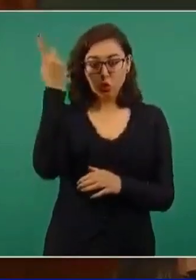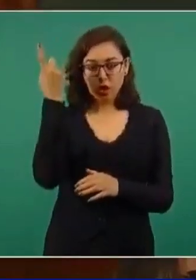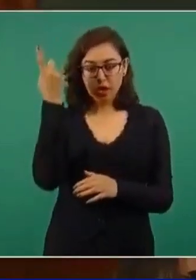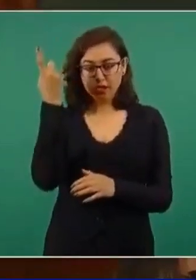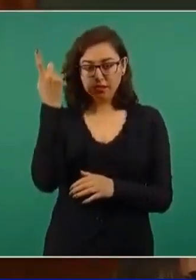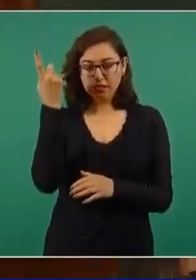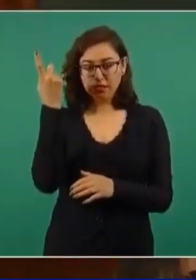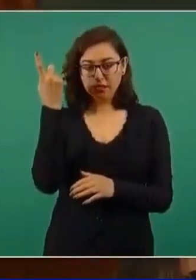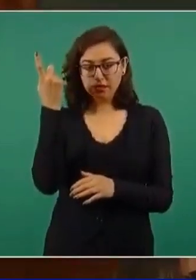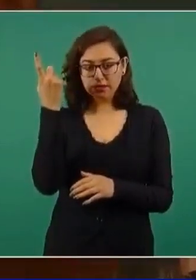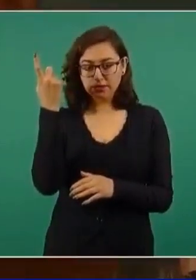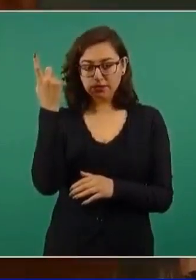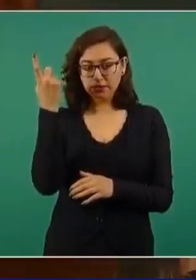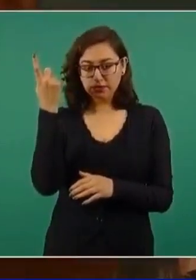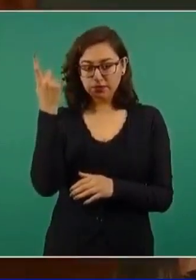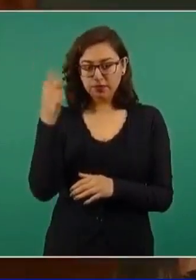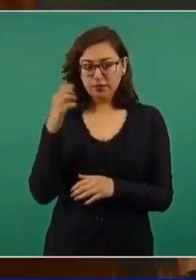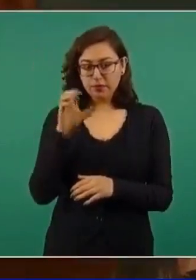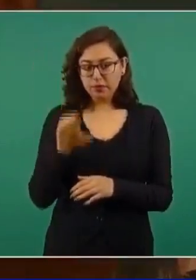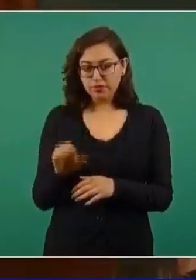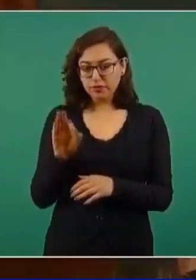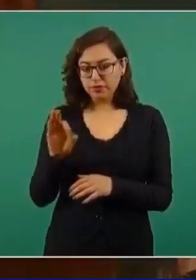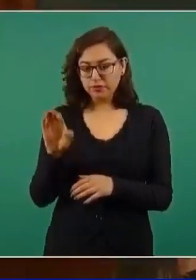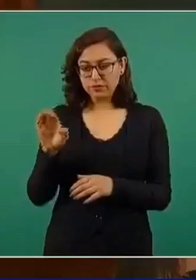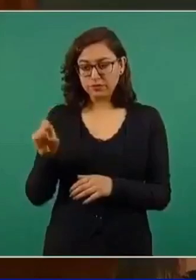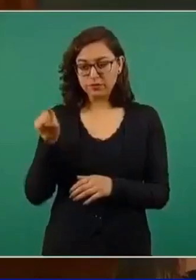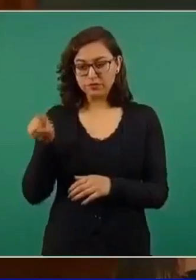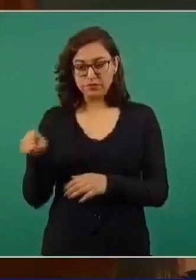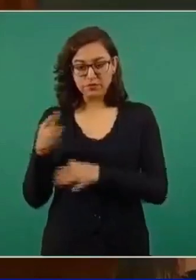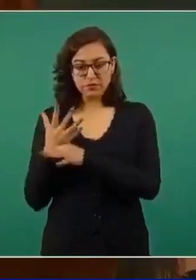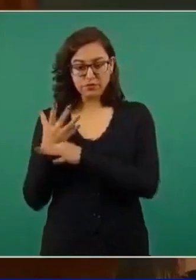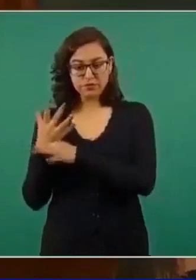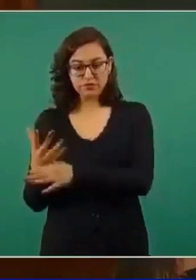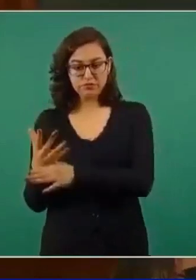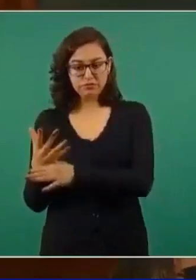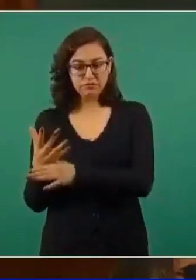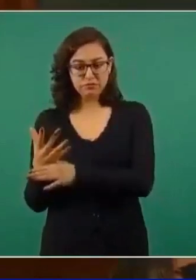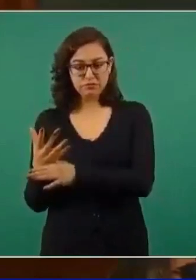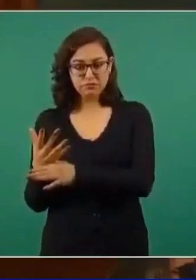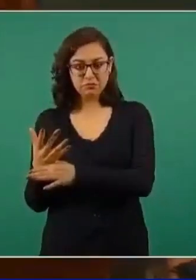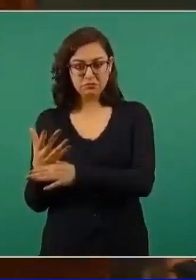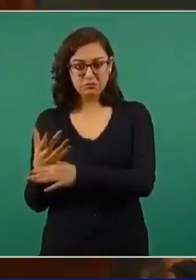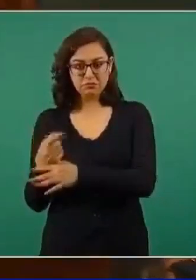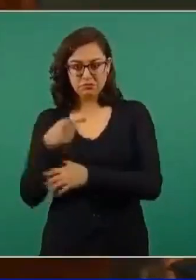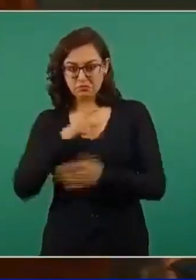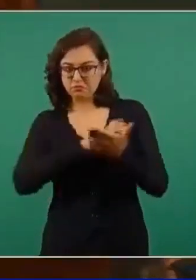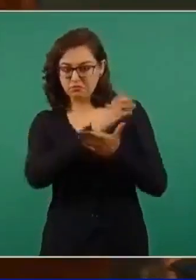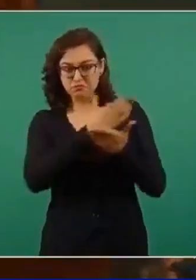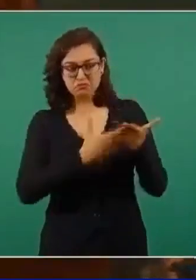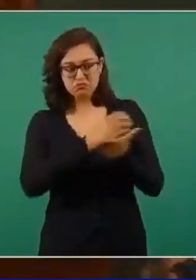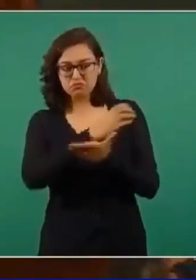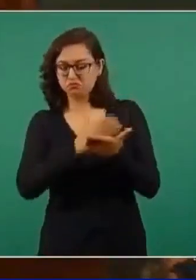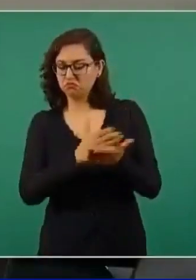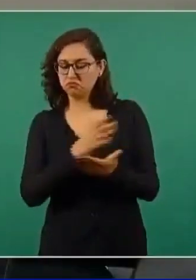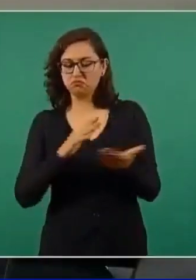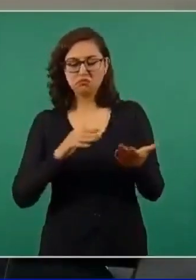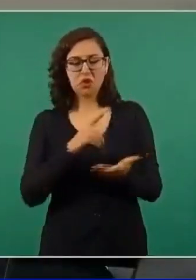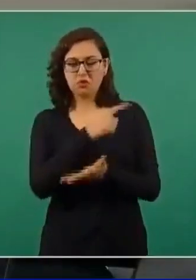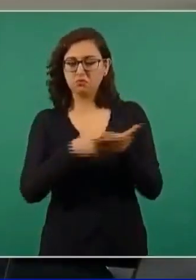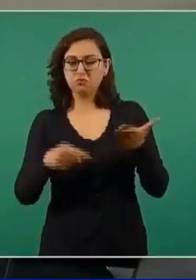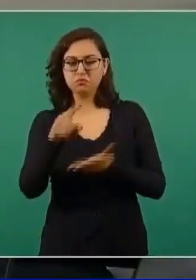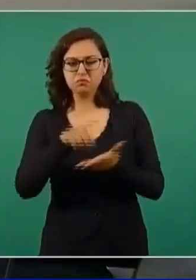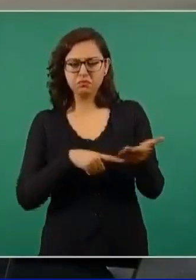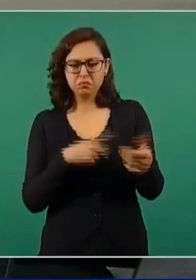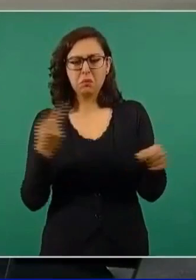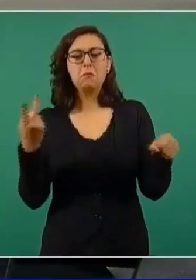los argumentos de la CFE para que no están reconociendo estos contratos. En todos